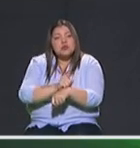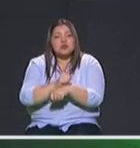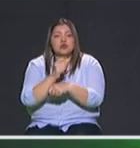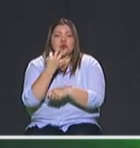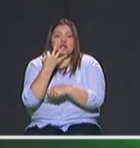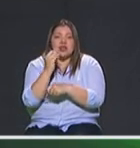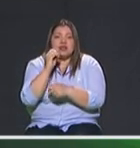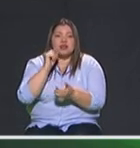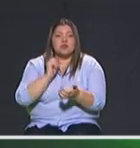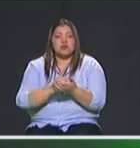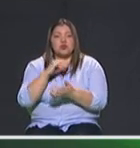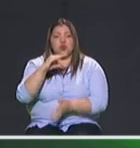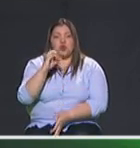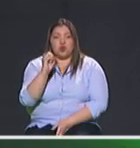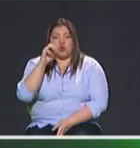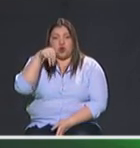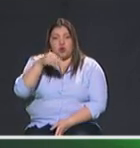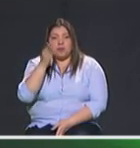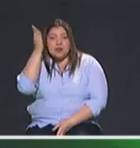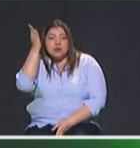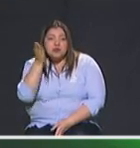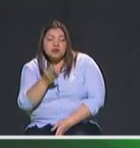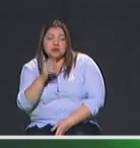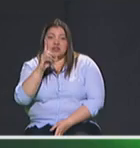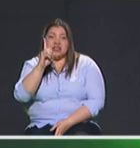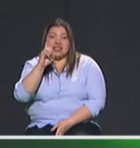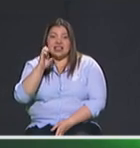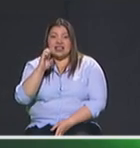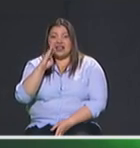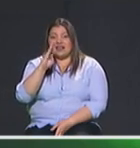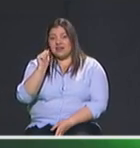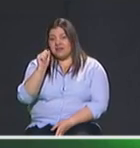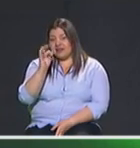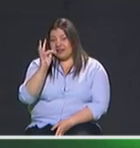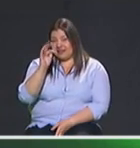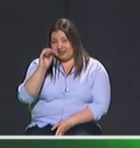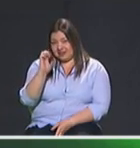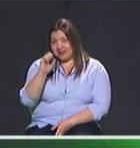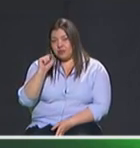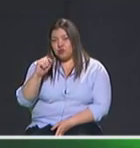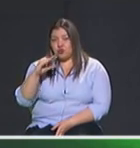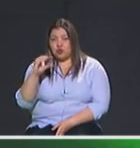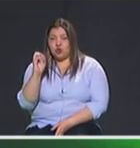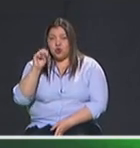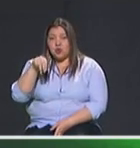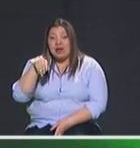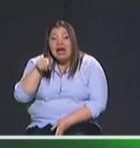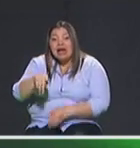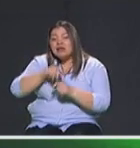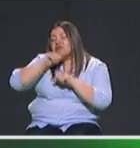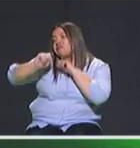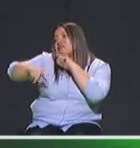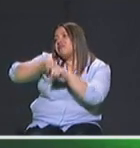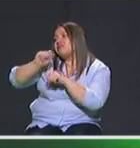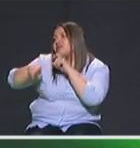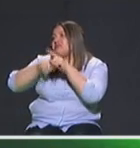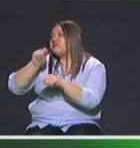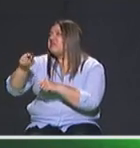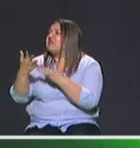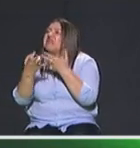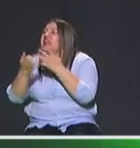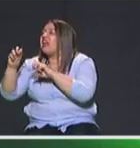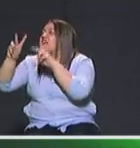debate ciudadano slash debate ciudadano slash ahí se le preguntó a los ciudadanos qué temas quieren que prioricen en los diferentes